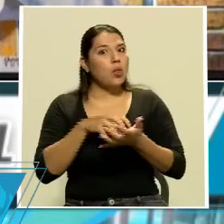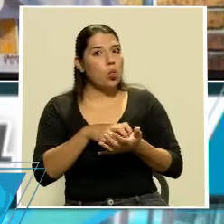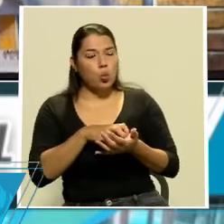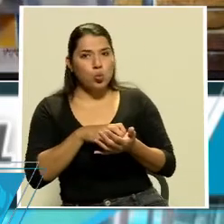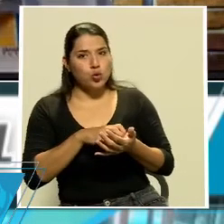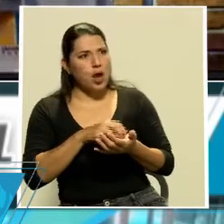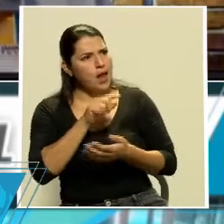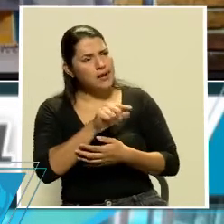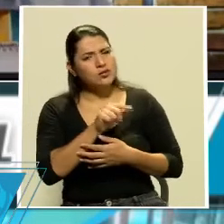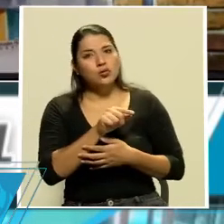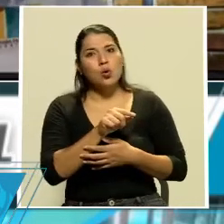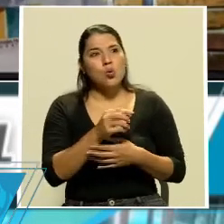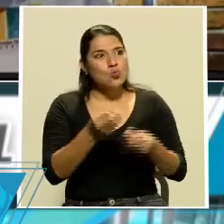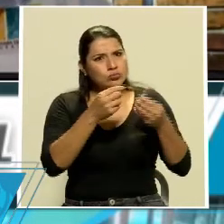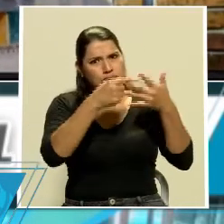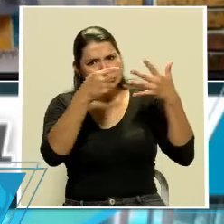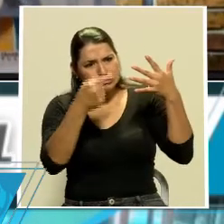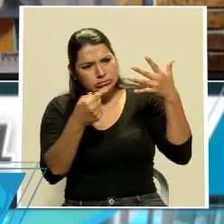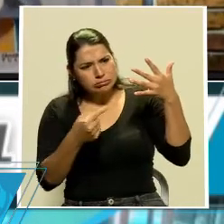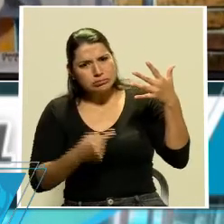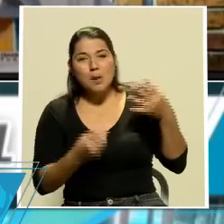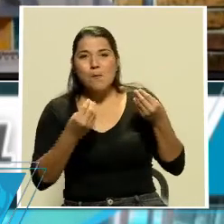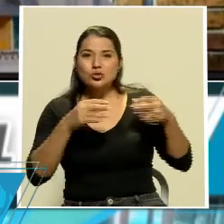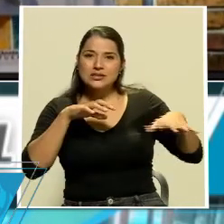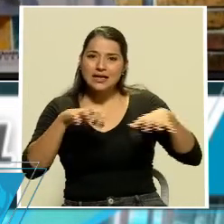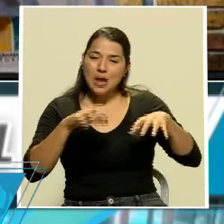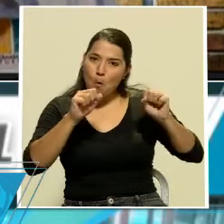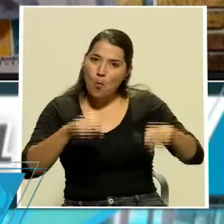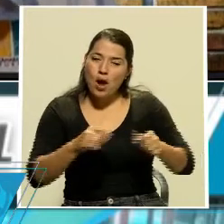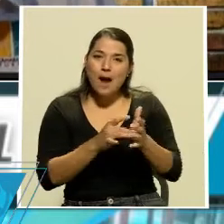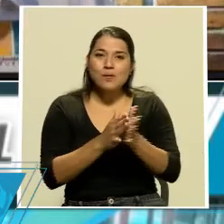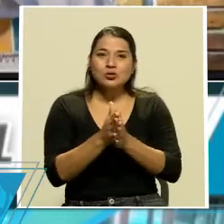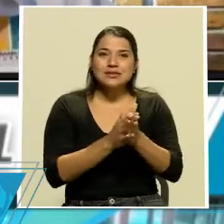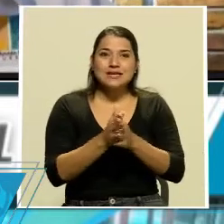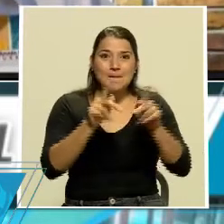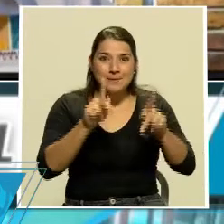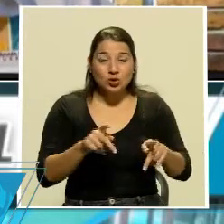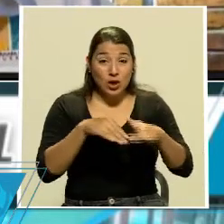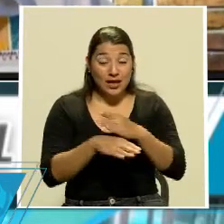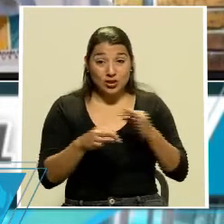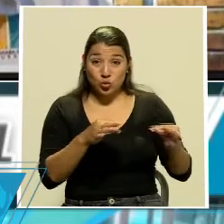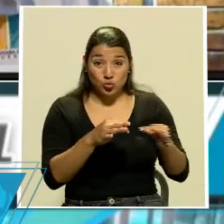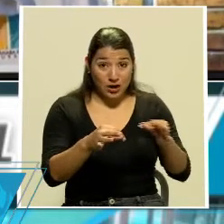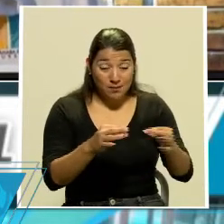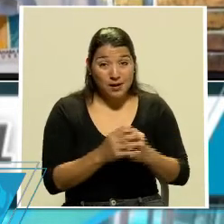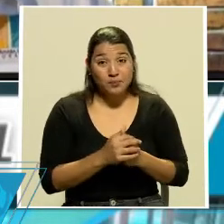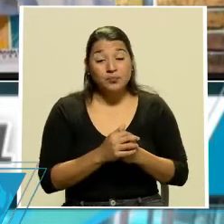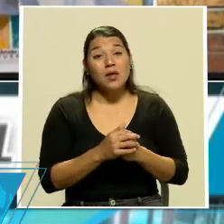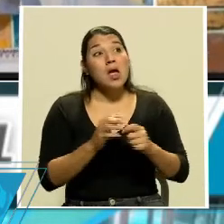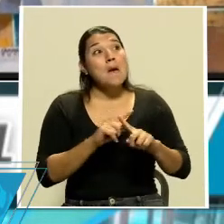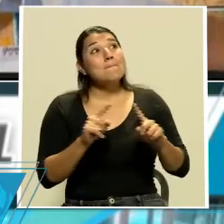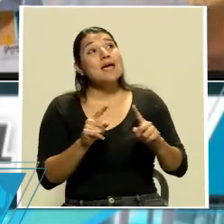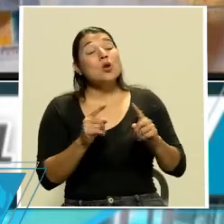gran número de actividades a que las personas pueden aprovechar en Turrialba. Sin embargo, alguna población aún siente